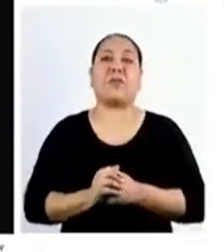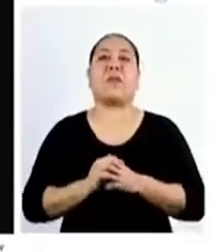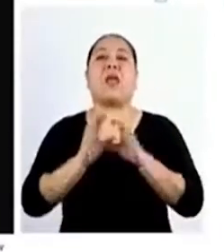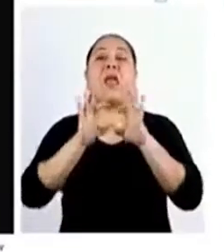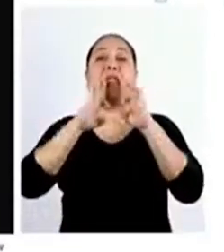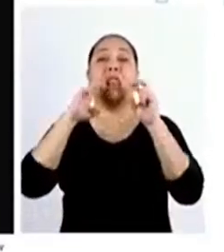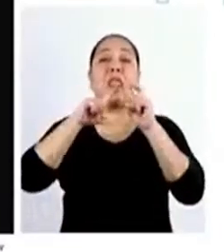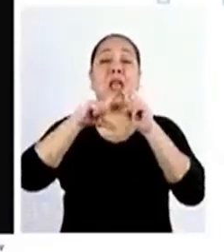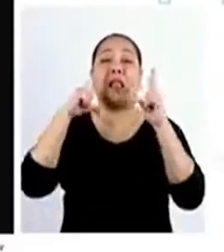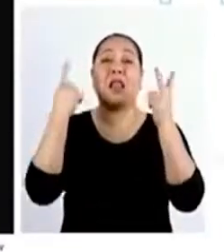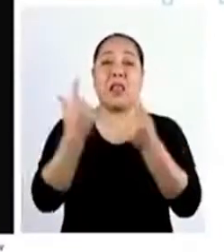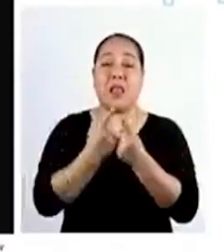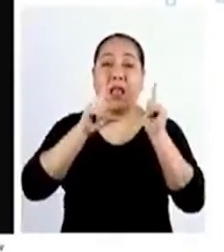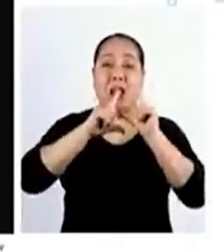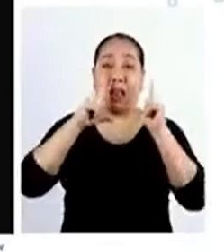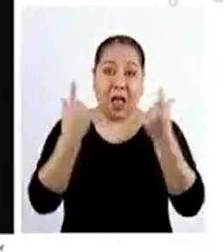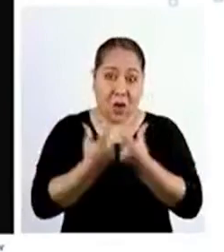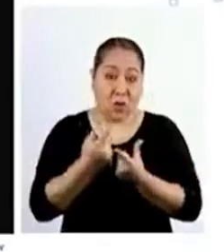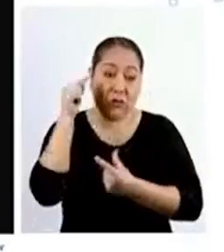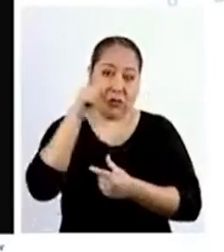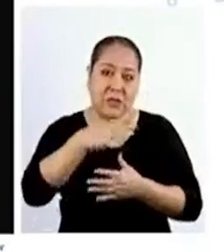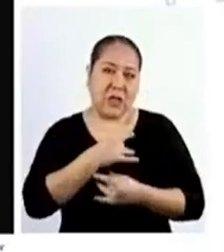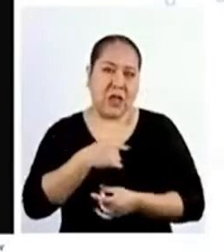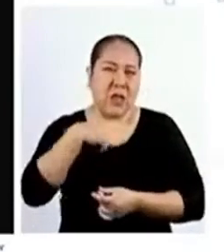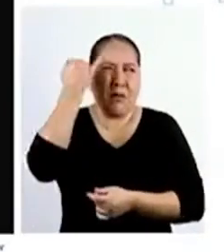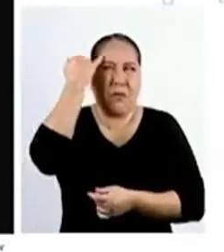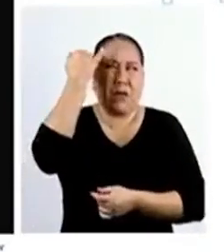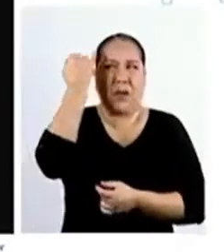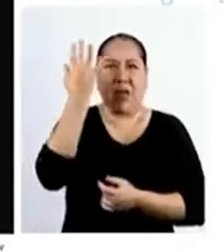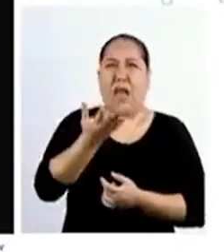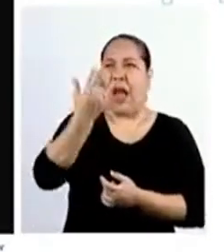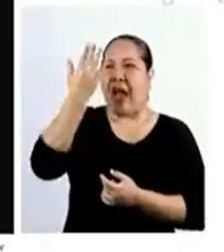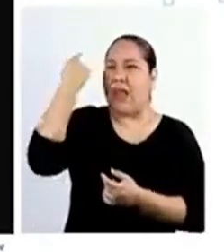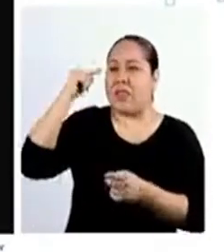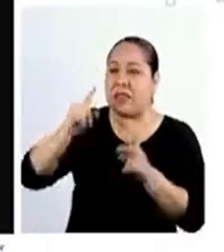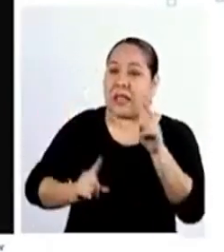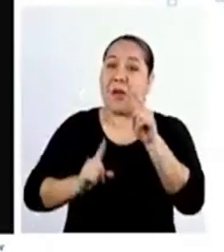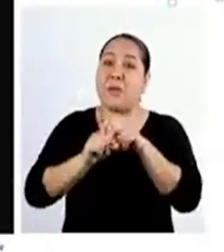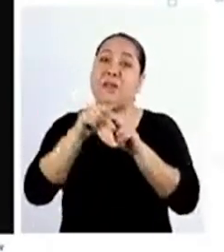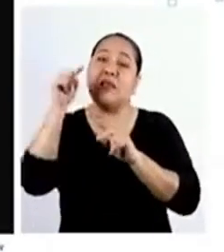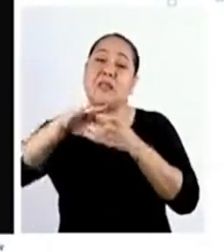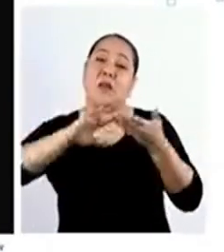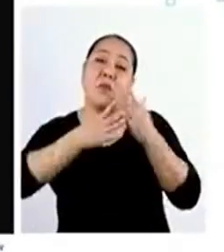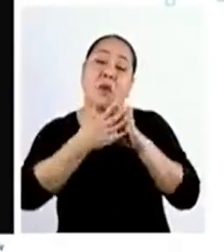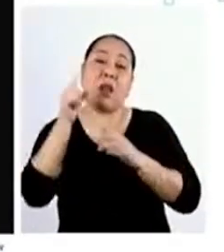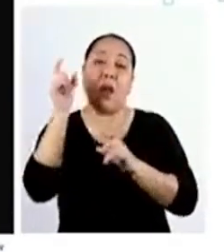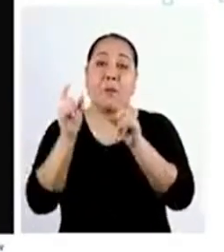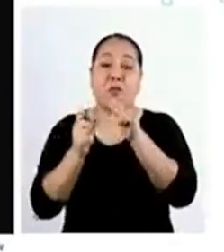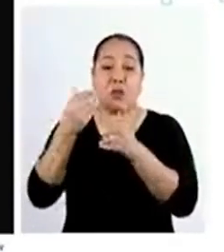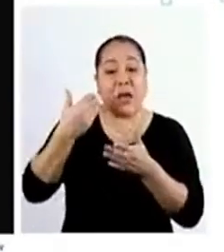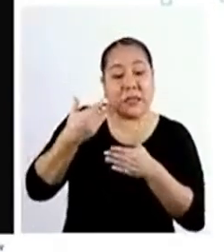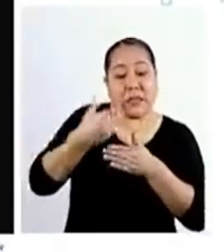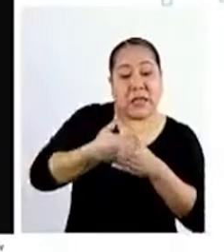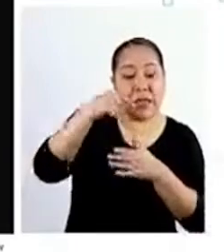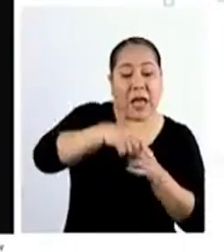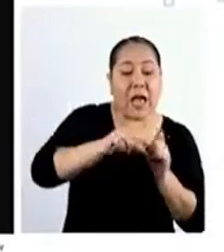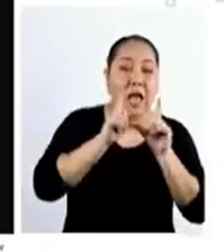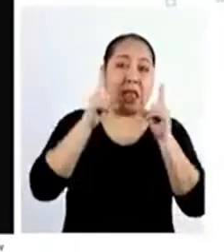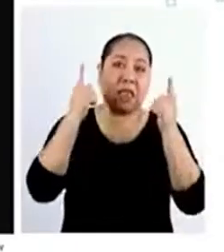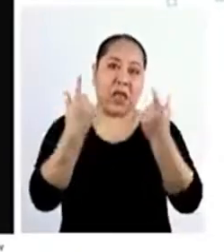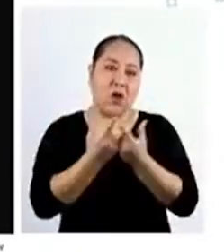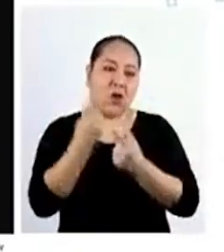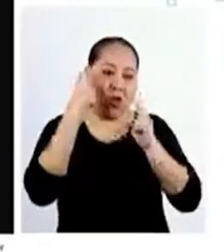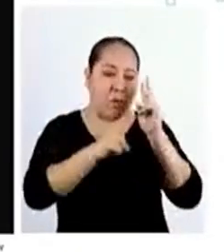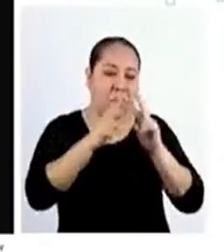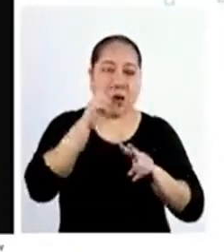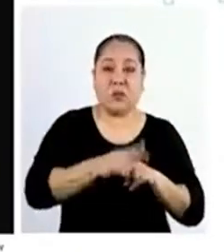interesante Puedo imaginar que hace mucho tiempo Antes de que existiera este pueblo Las personas que vivieron a orillas del lago Lo